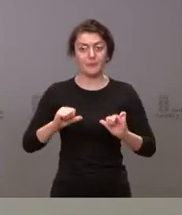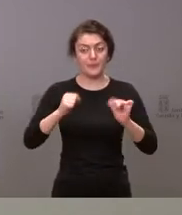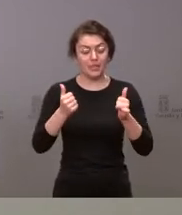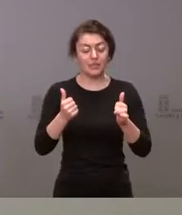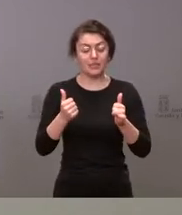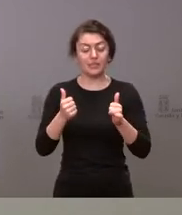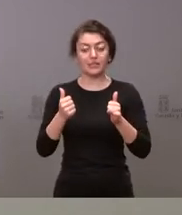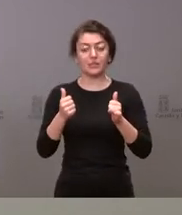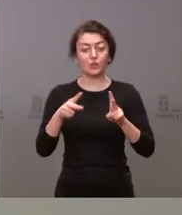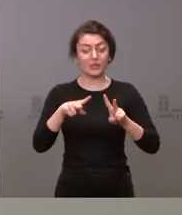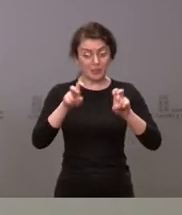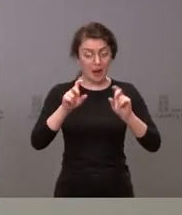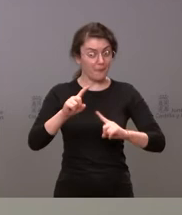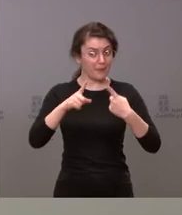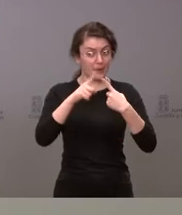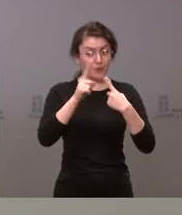lo primero